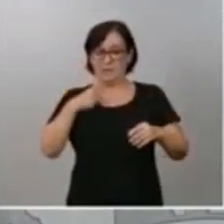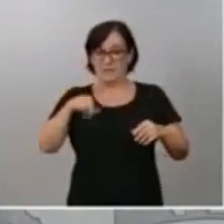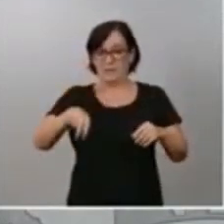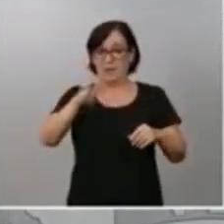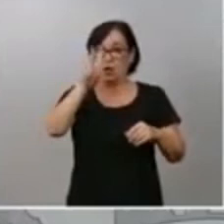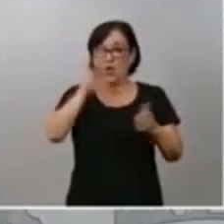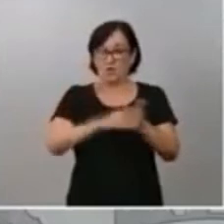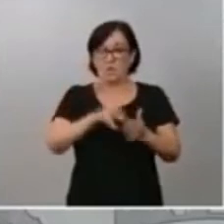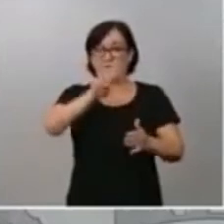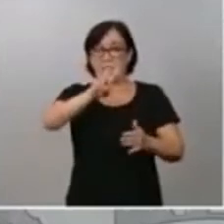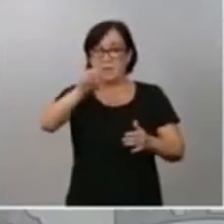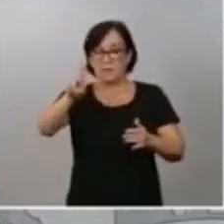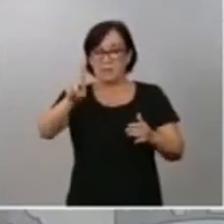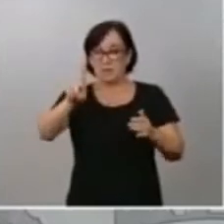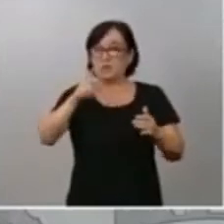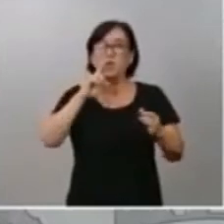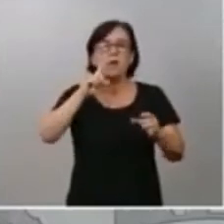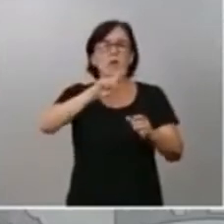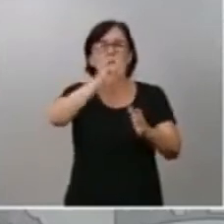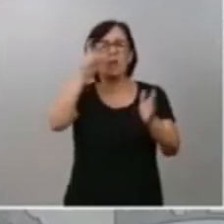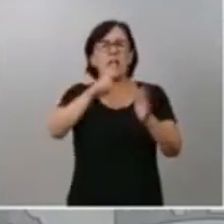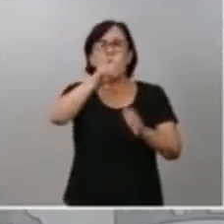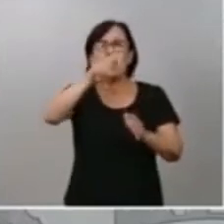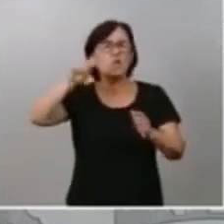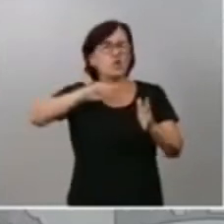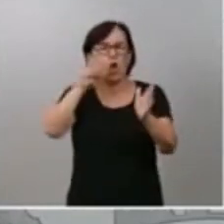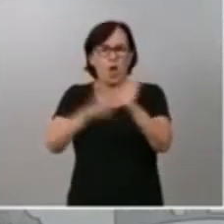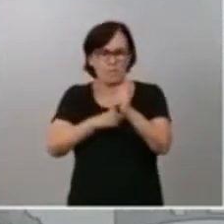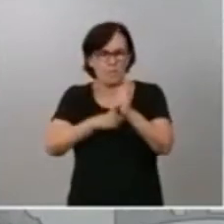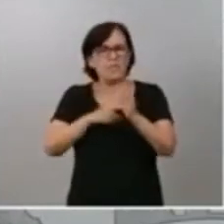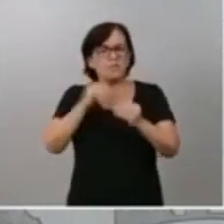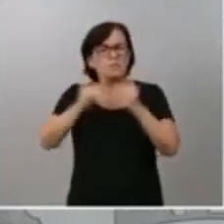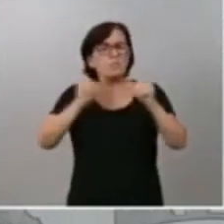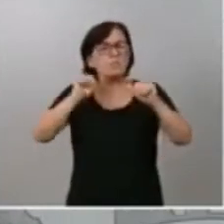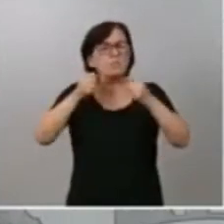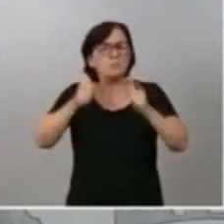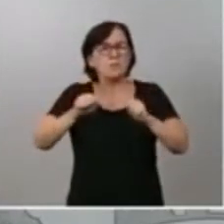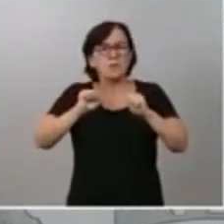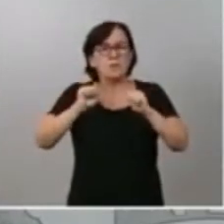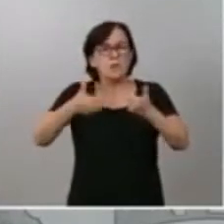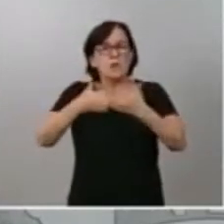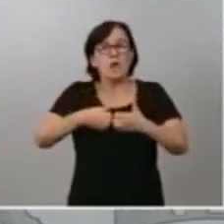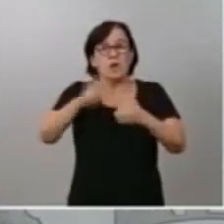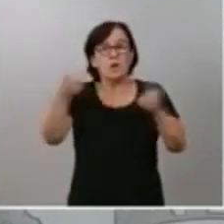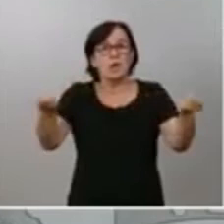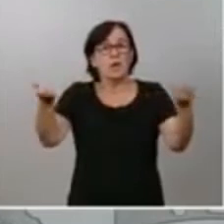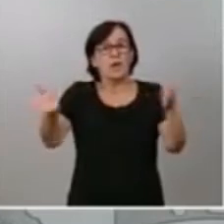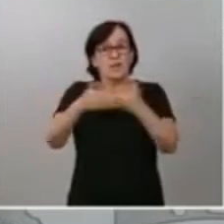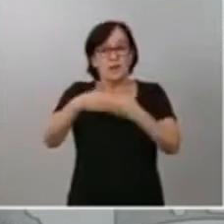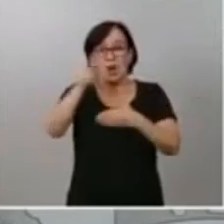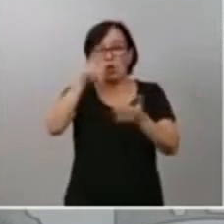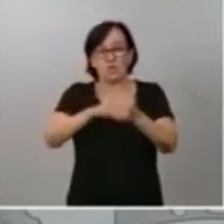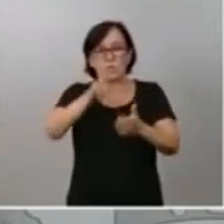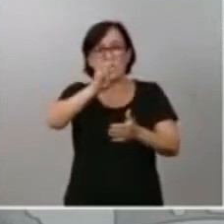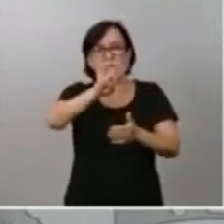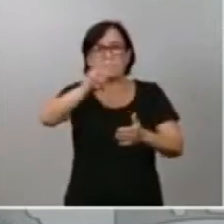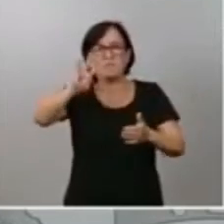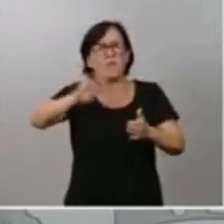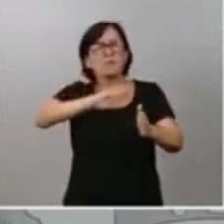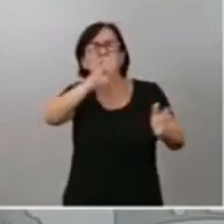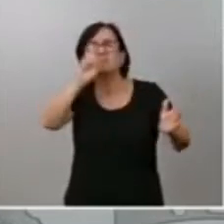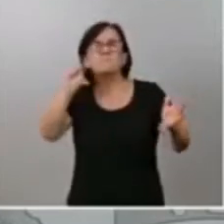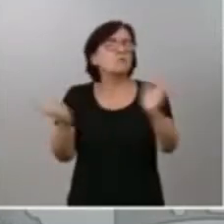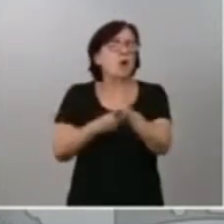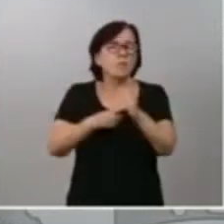el 100% de dichos compromisos estará activado y cerraremos el año 2023 habiendo completado íntegramente el 90% de los